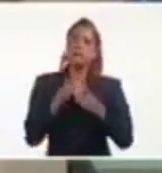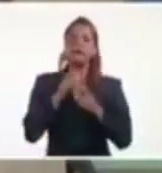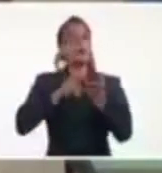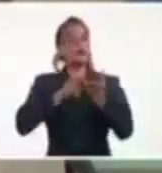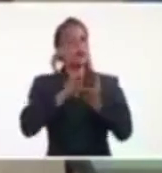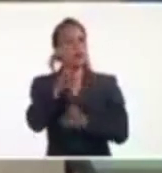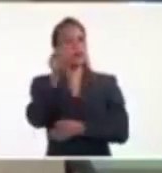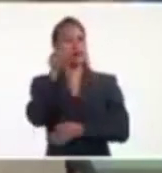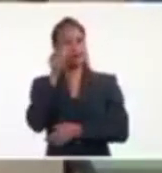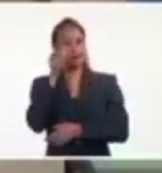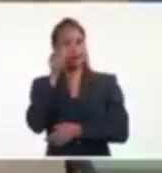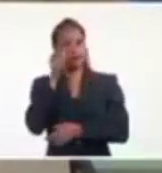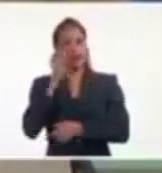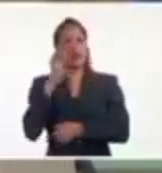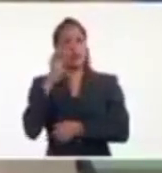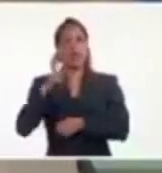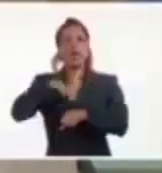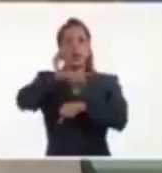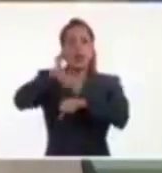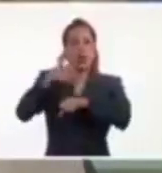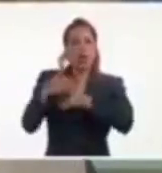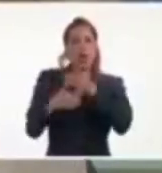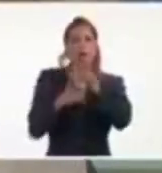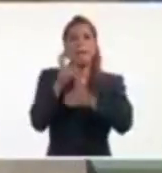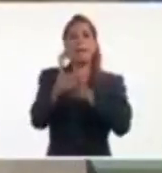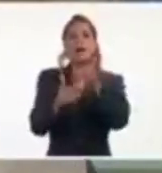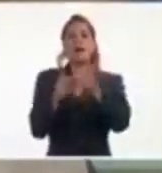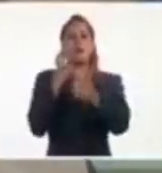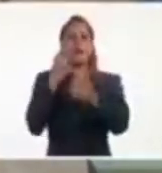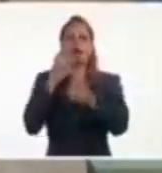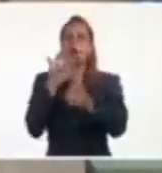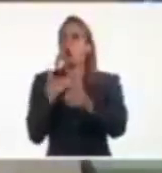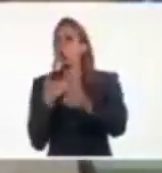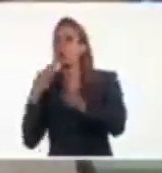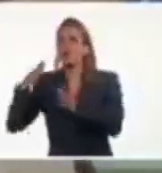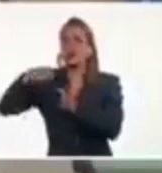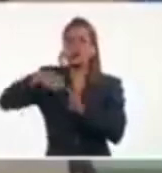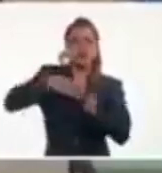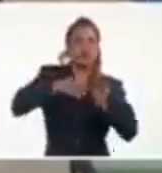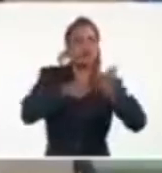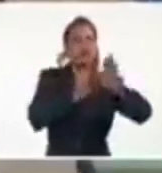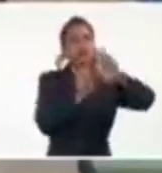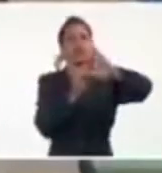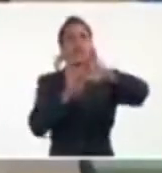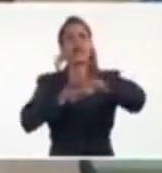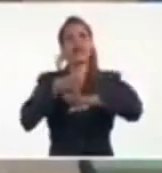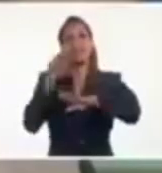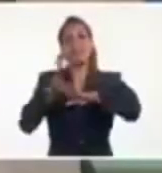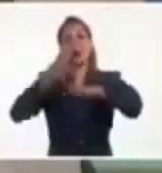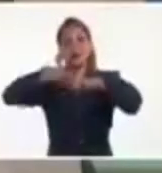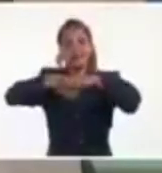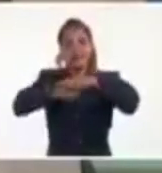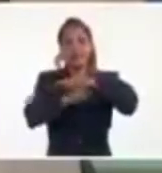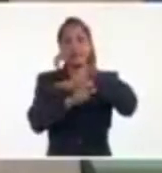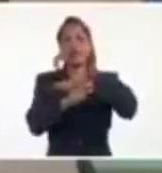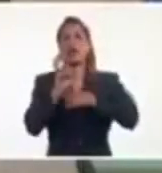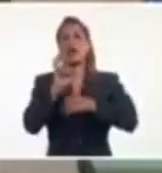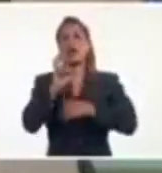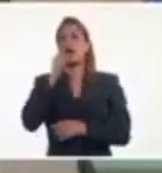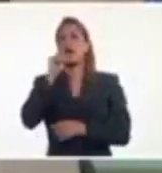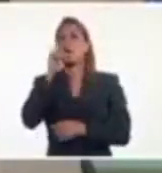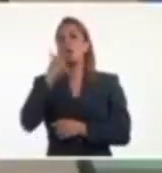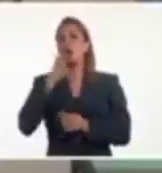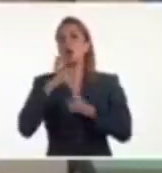pasa en las próximas horas, hay que ver la trayectoria definitiva que toma después de pasar Cabo Cruz en la